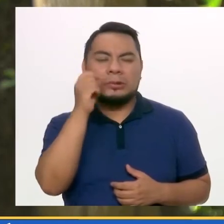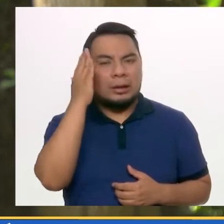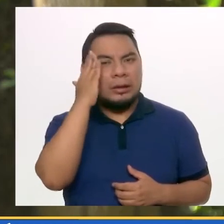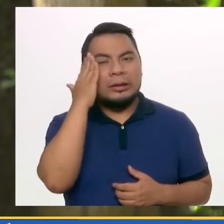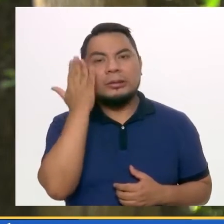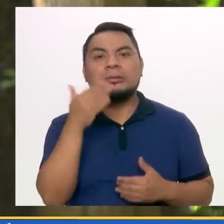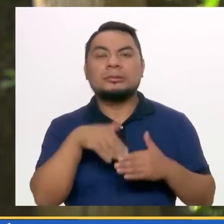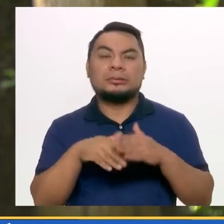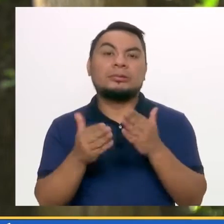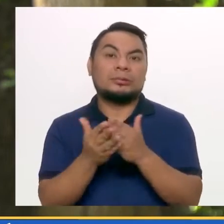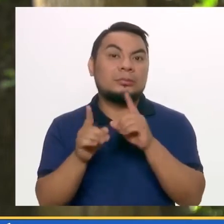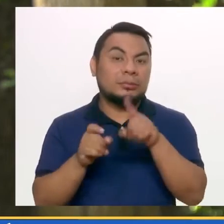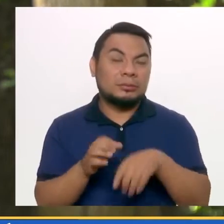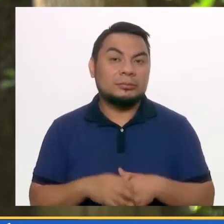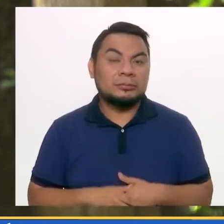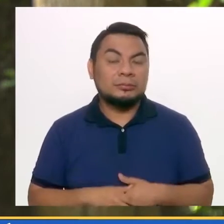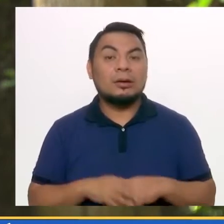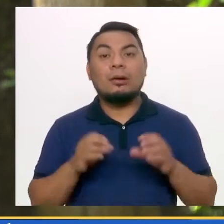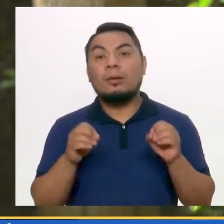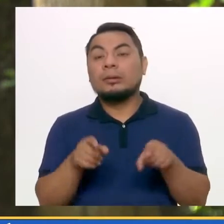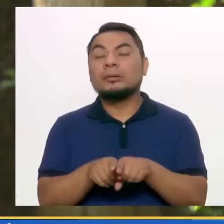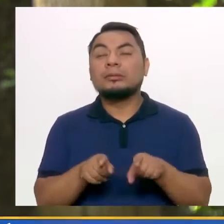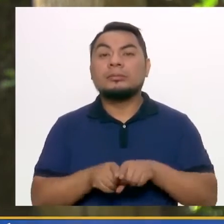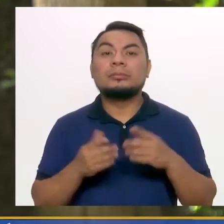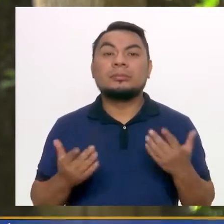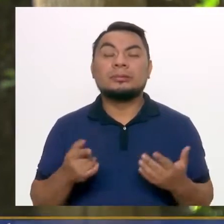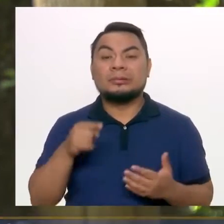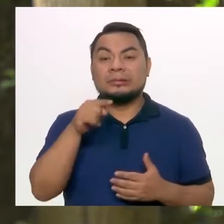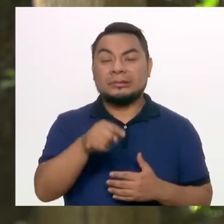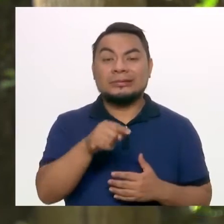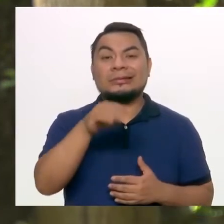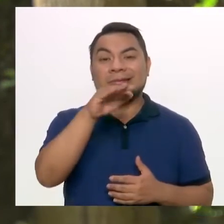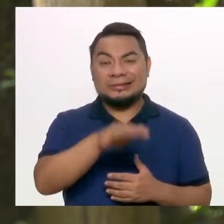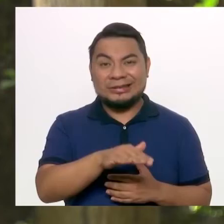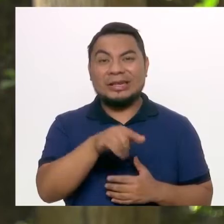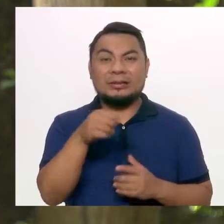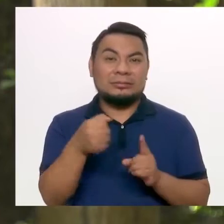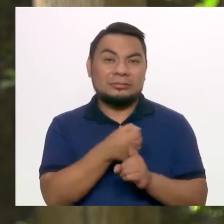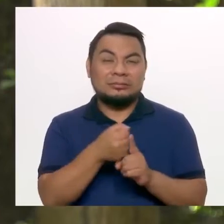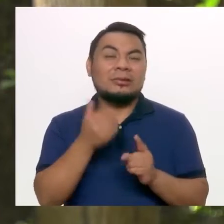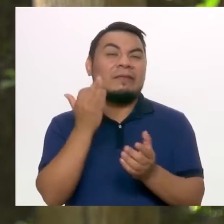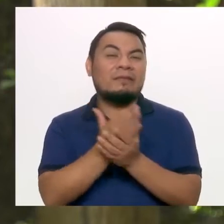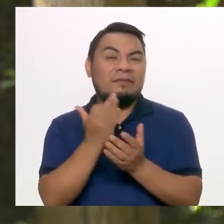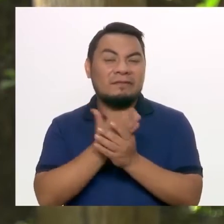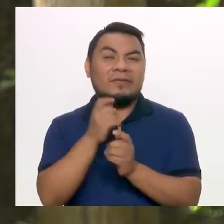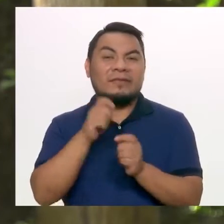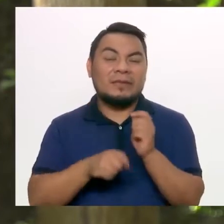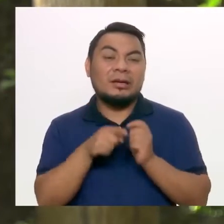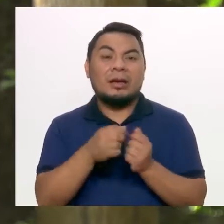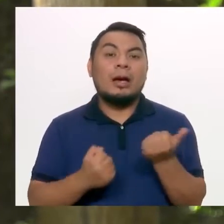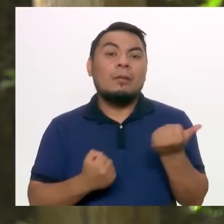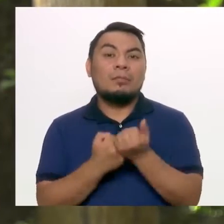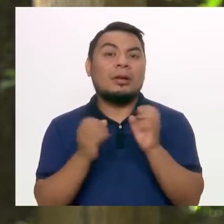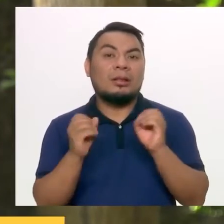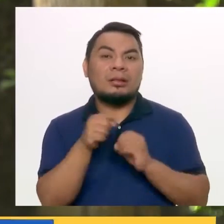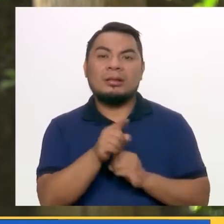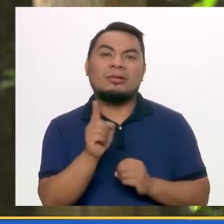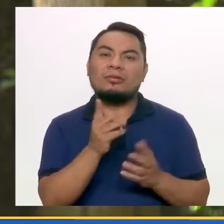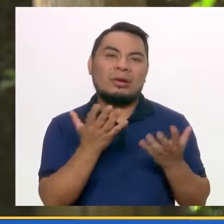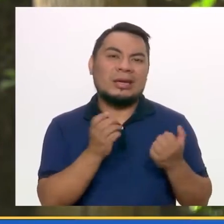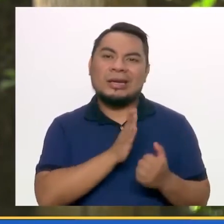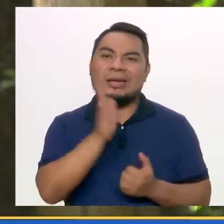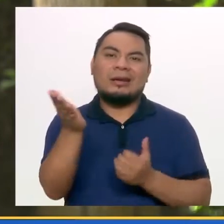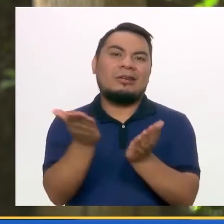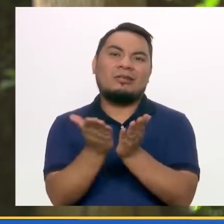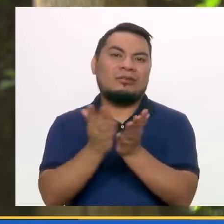Y por último, un niño víctima de bullying que no recibe apoyo no va a querer ir al colegio.